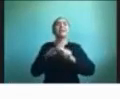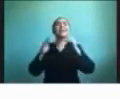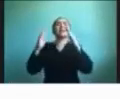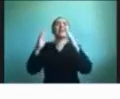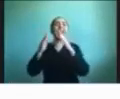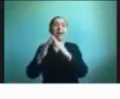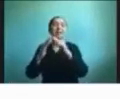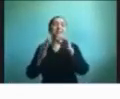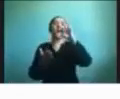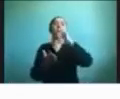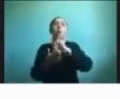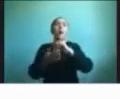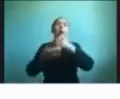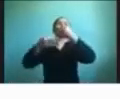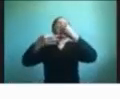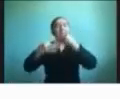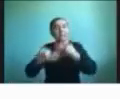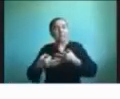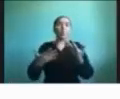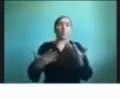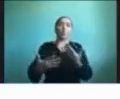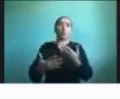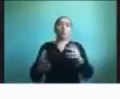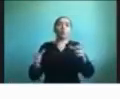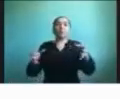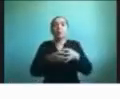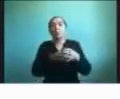seguro y donde estamos todos juntos.